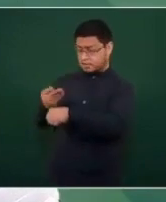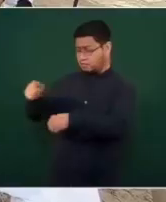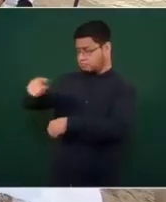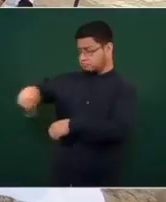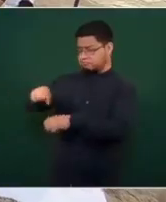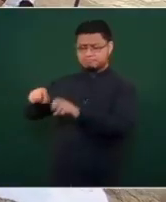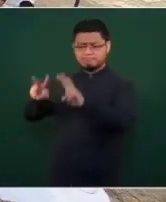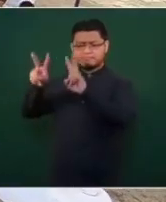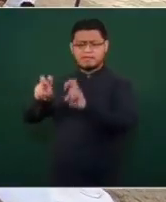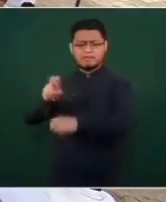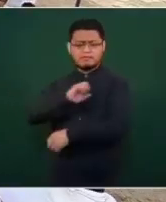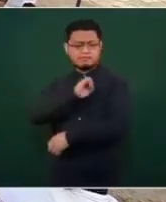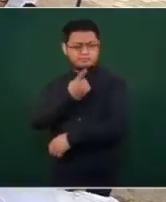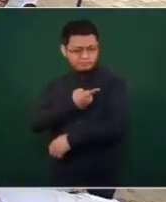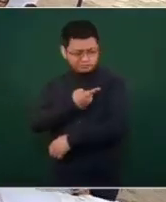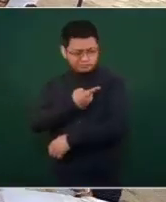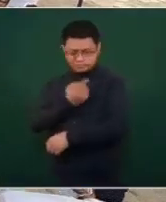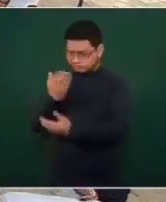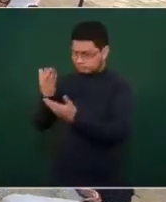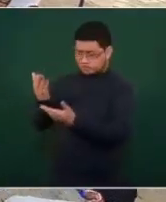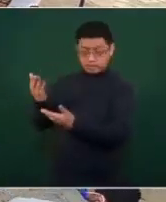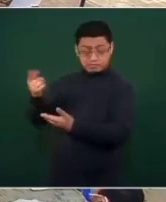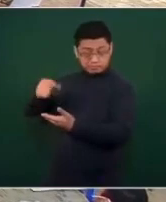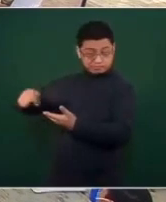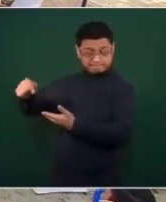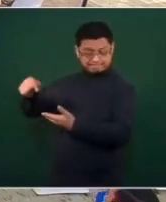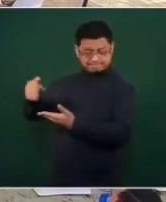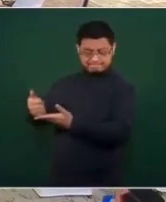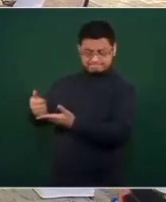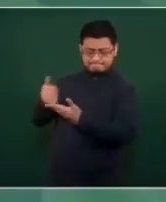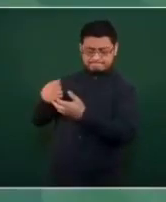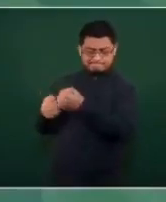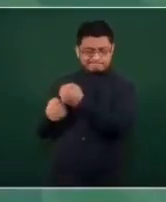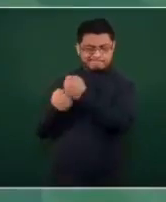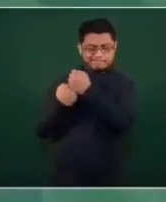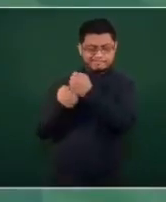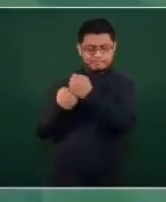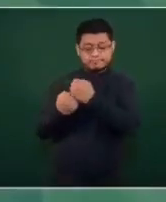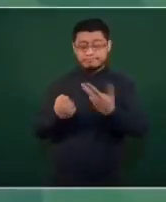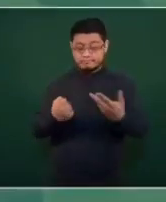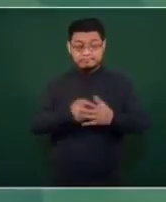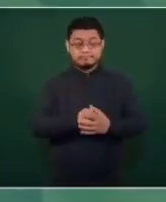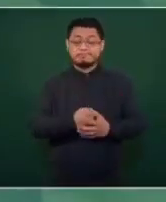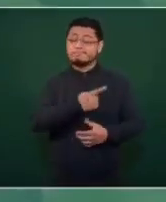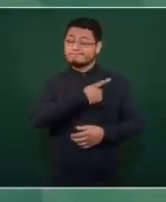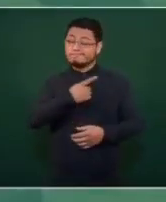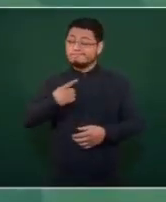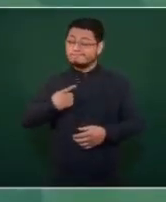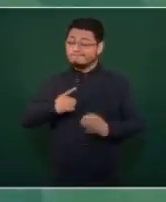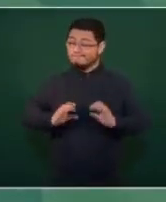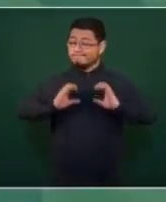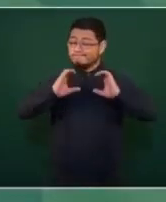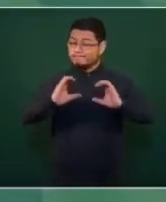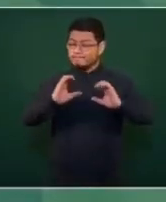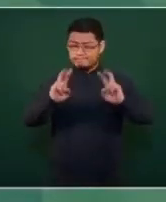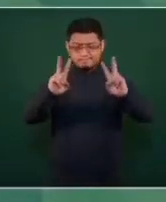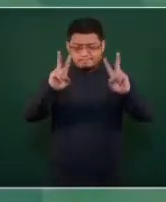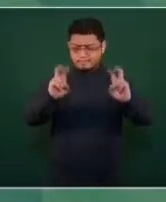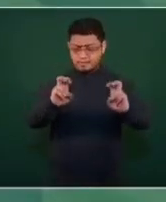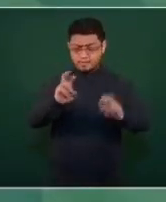la estrategia de salud pública. Tenemos que cuidar que lo privado,